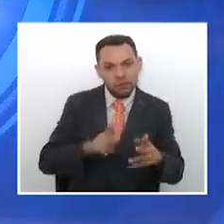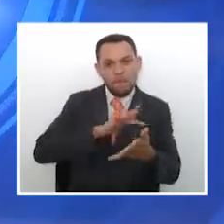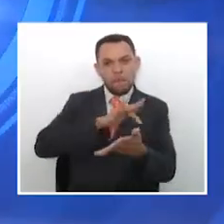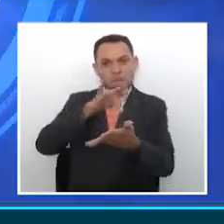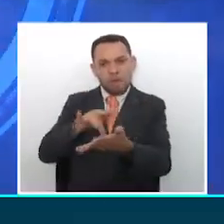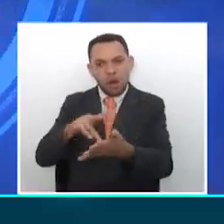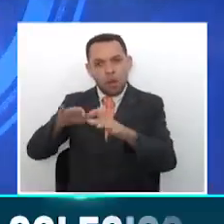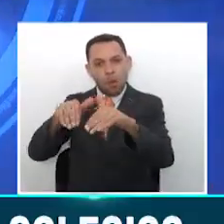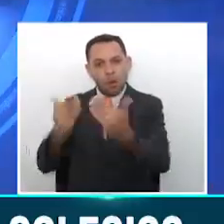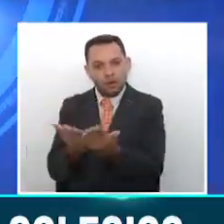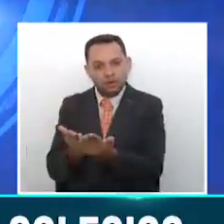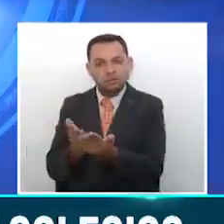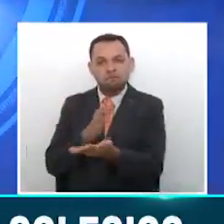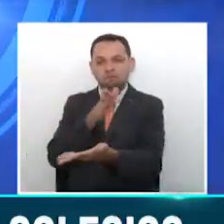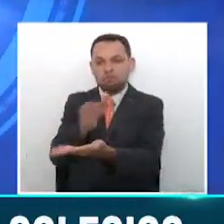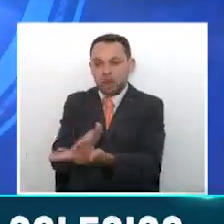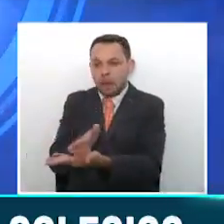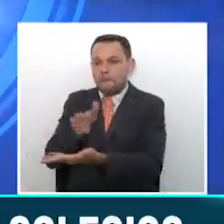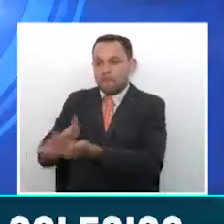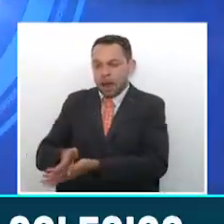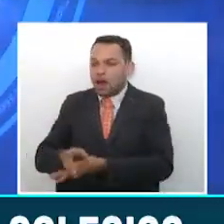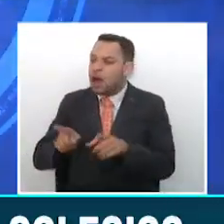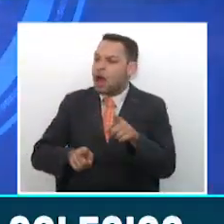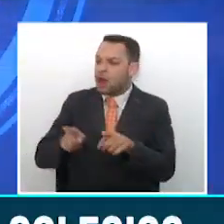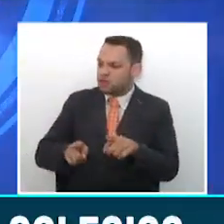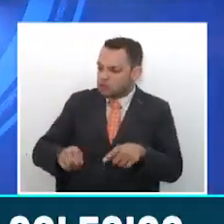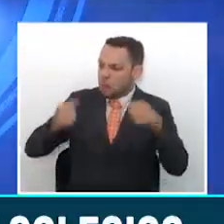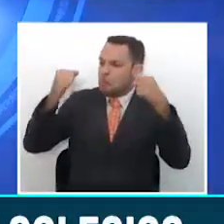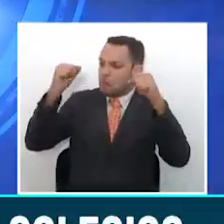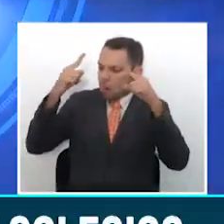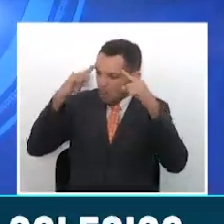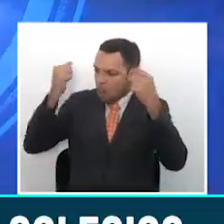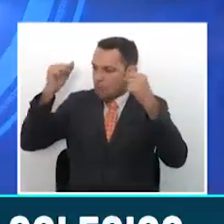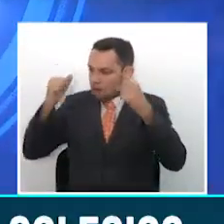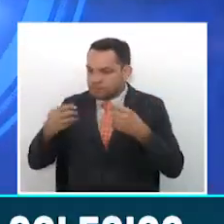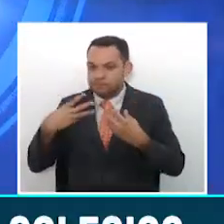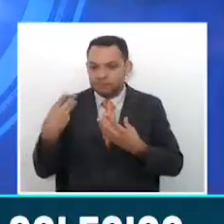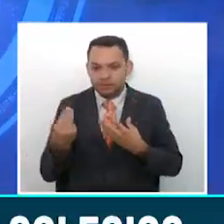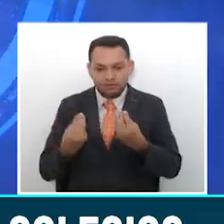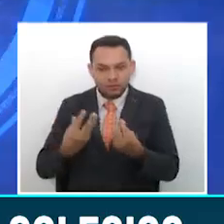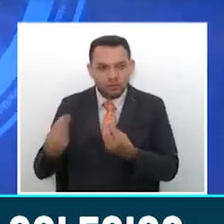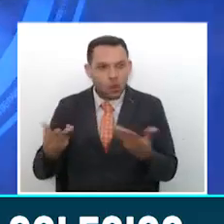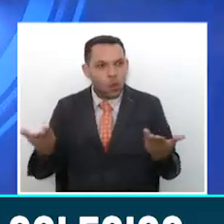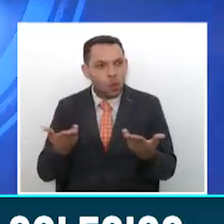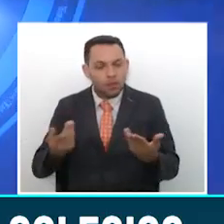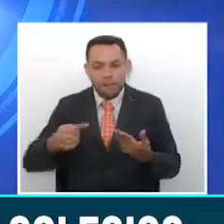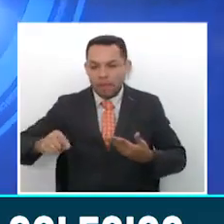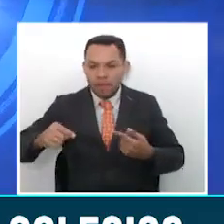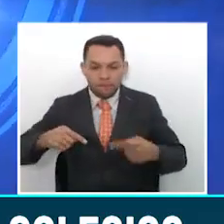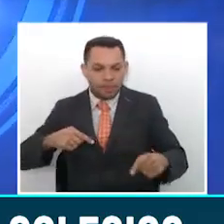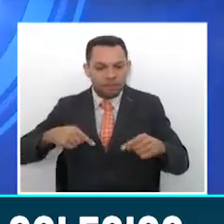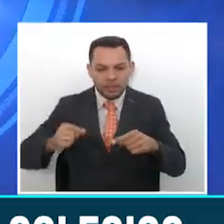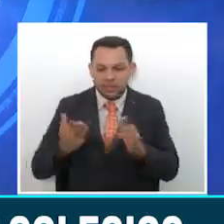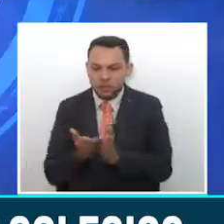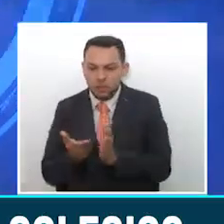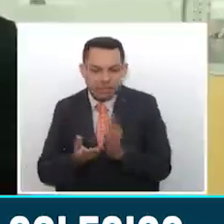Los padres de familia en su mayoría tienen incertidumbre y miedo de enviar nuevamente a sus hijos a las instituciones educativas.